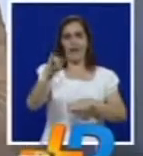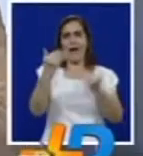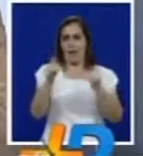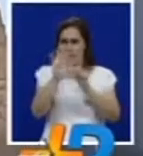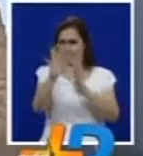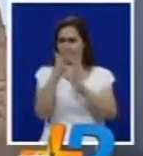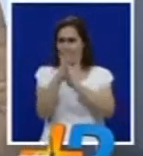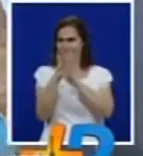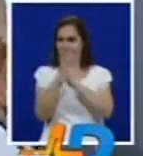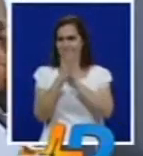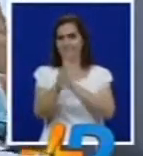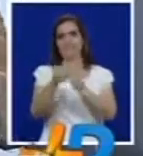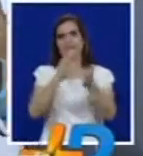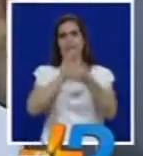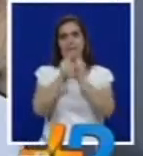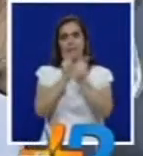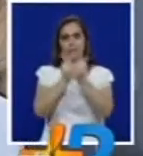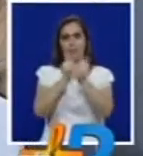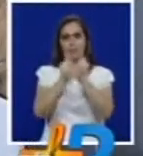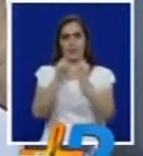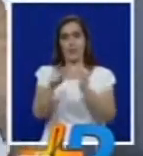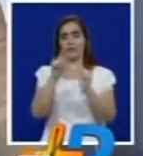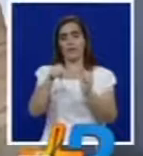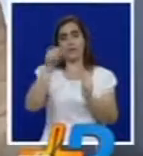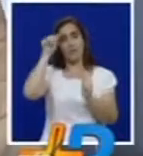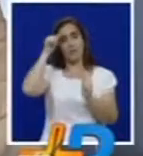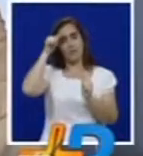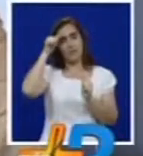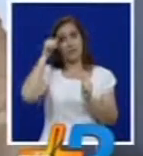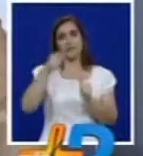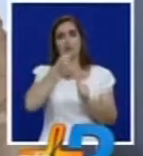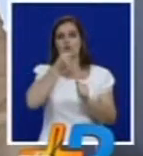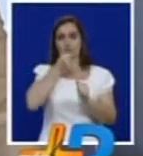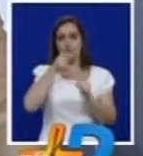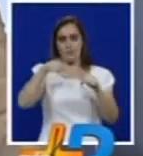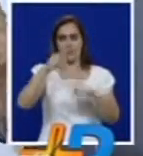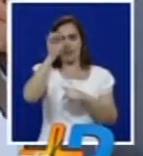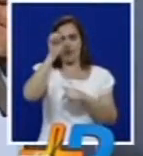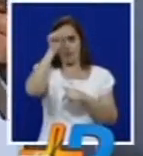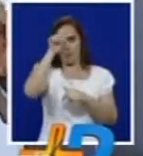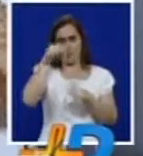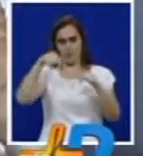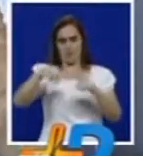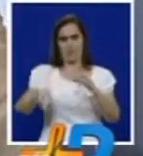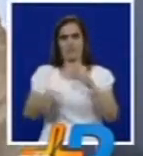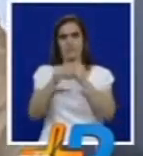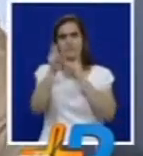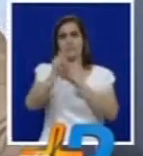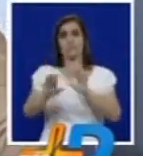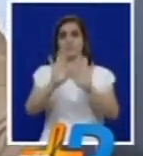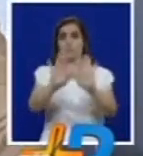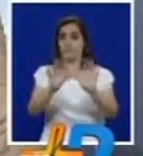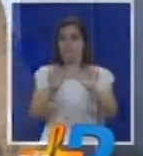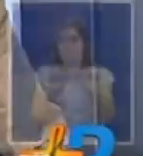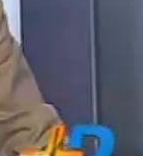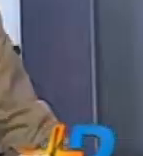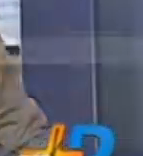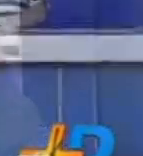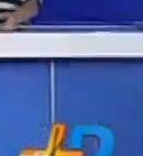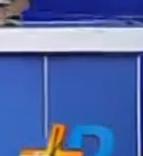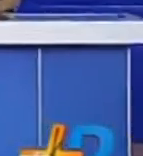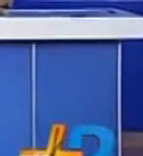hablaremos aquí en la sección de deportes en el mejor noticiero del fin de semana. Más pacífico, quédense porque será después de comerciales.